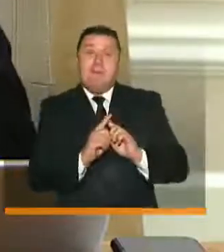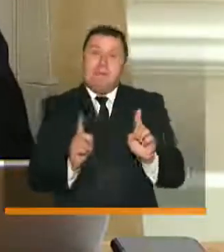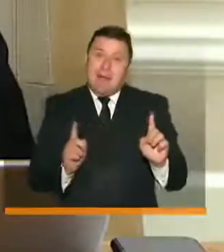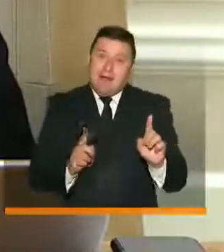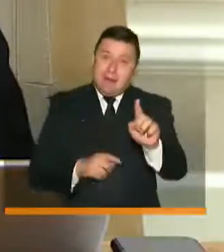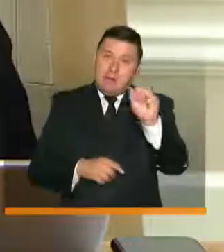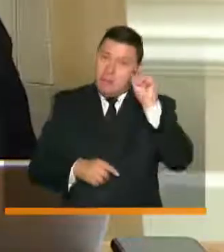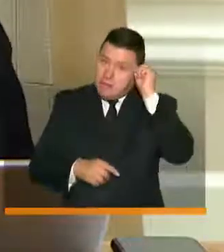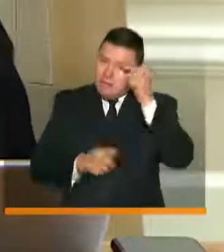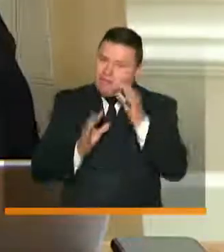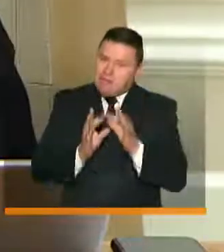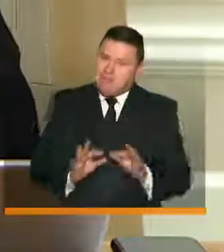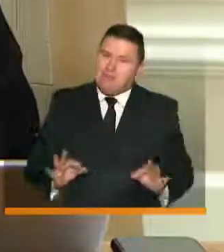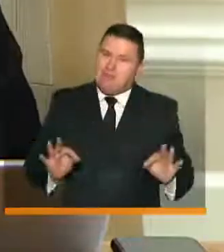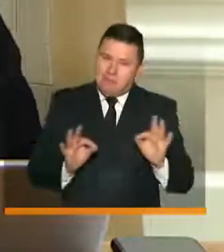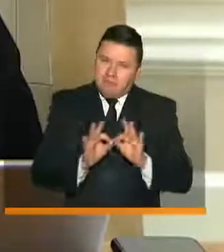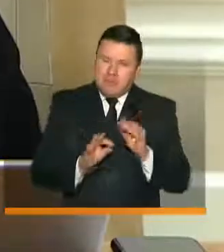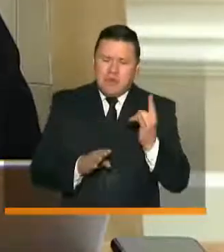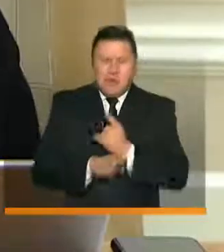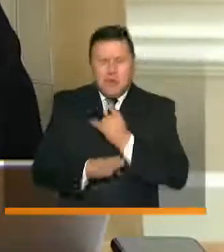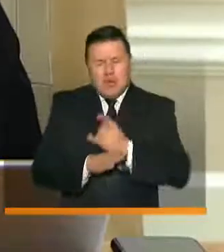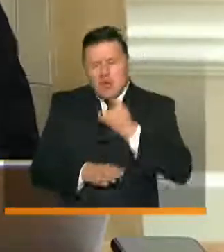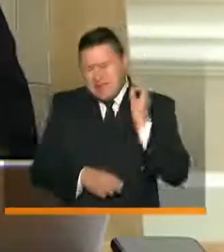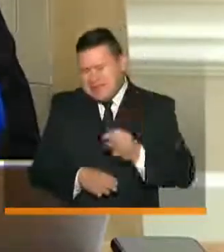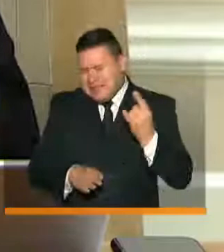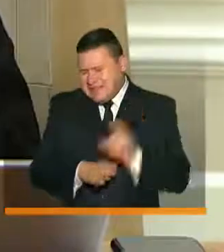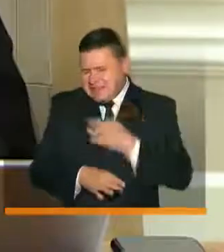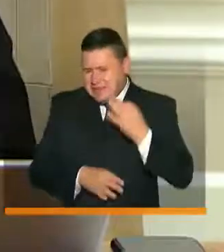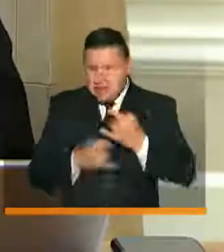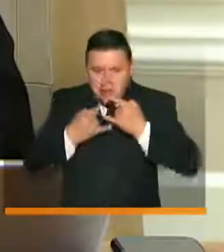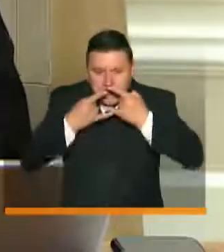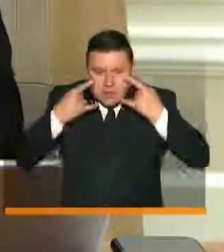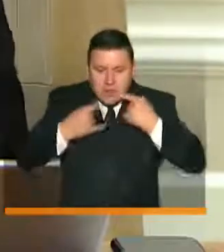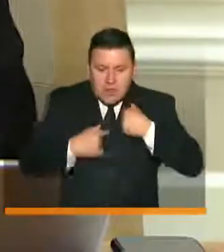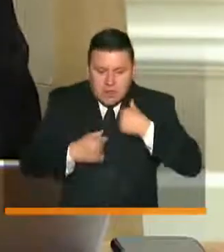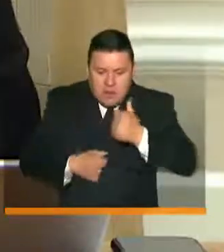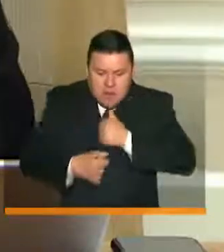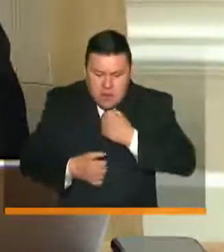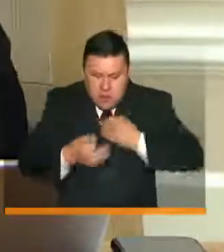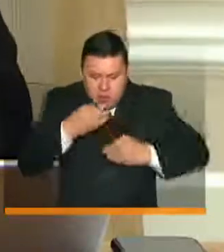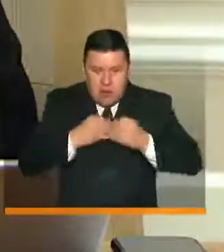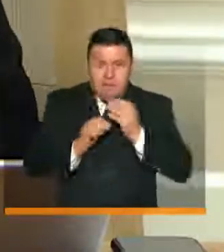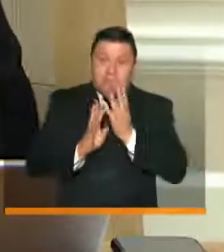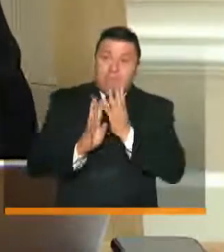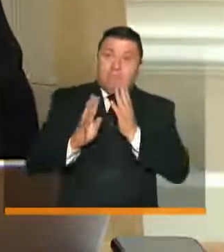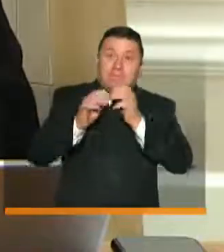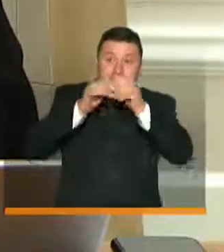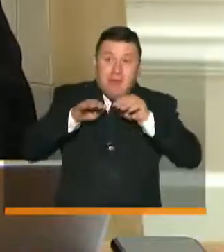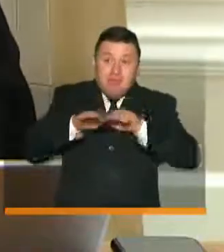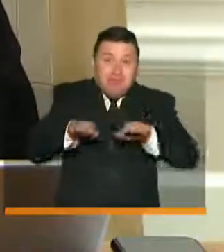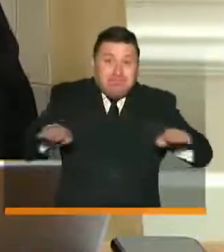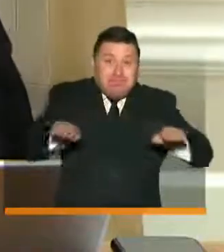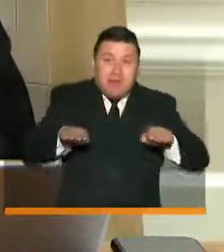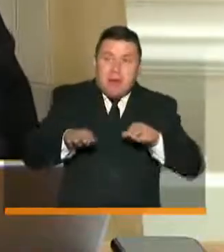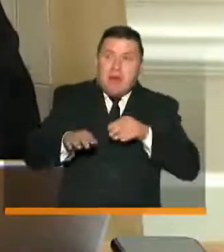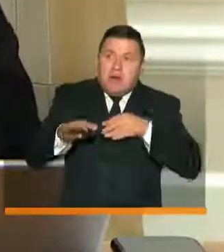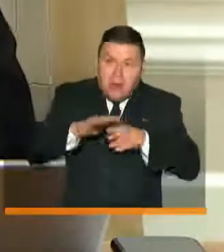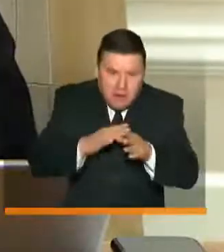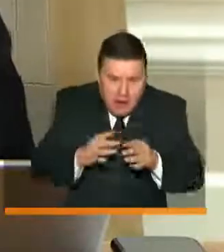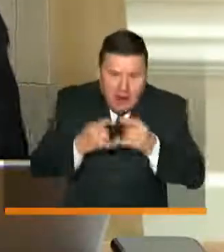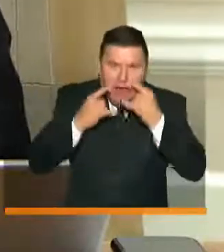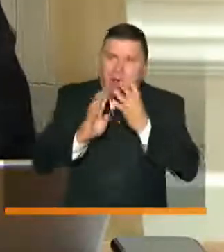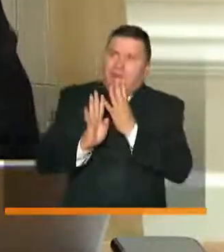que recordar también la importancia del uso del tapabocas, la importancia de ese autocuidado y que en las filas, en las estaciones y en los portales haya